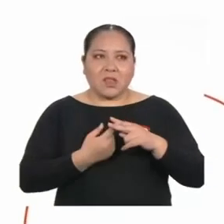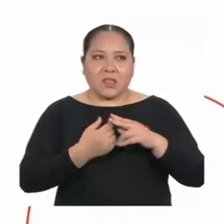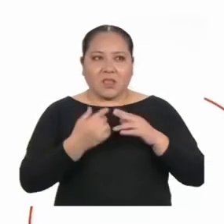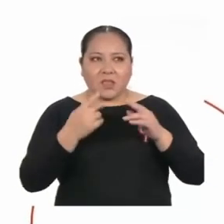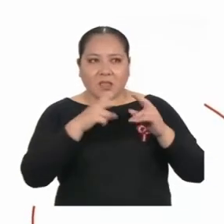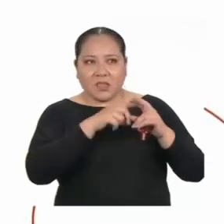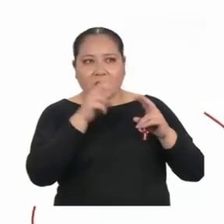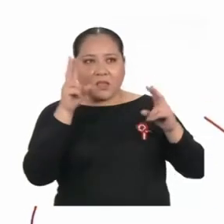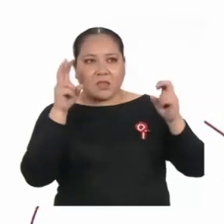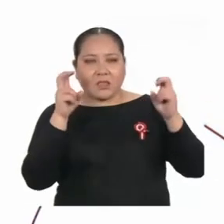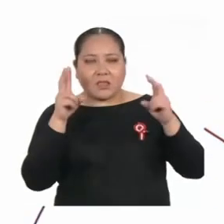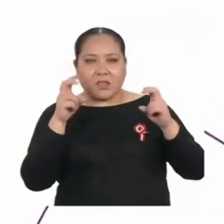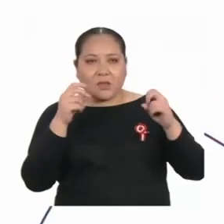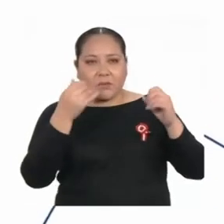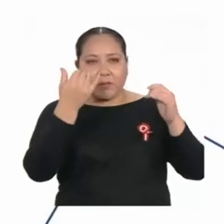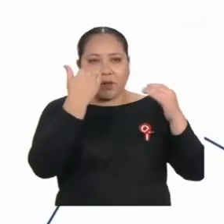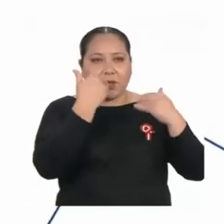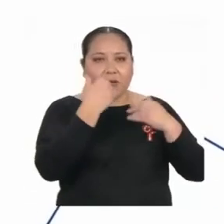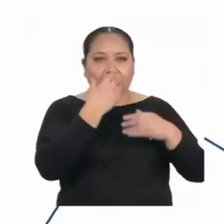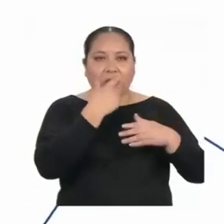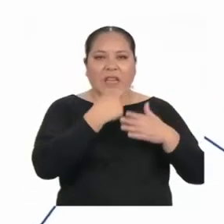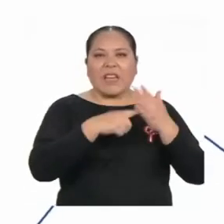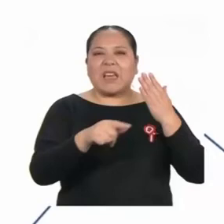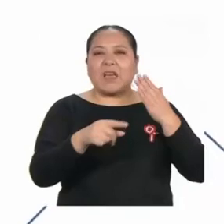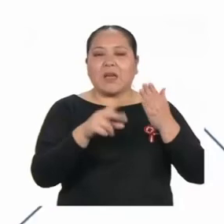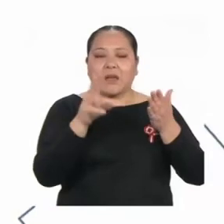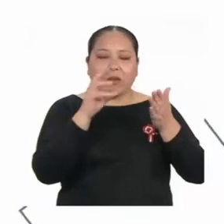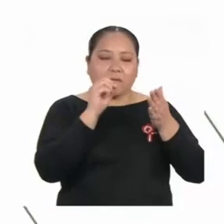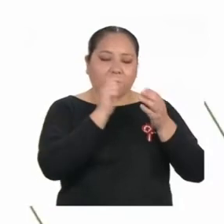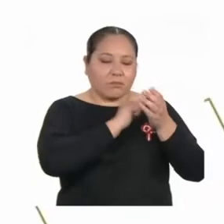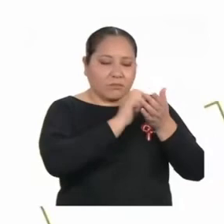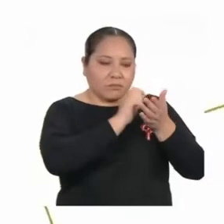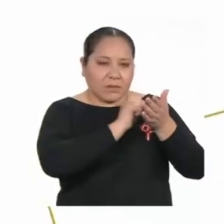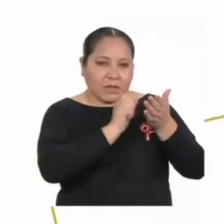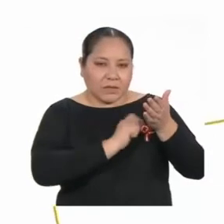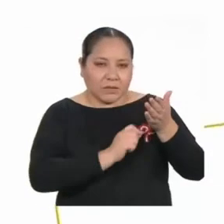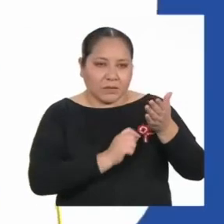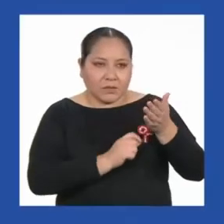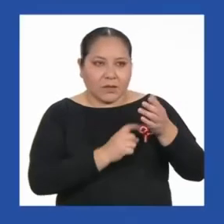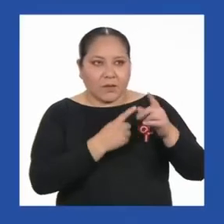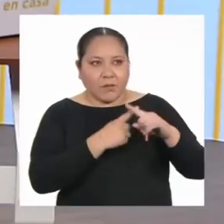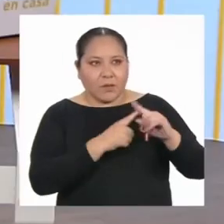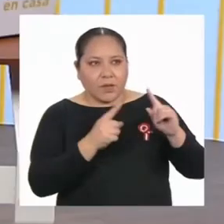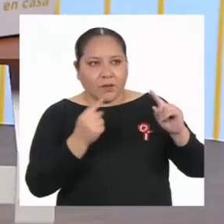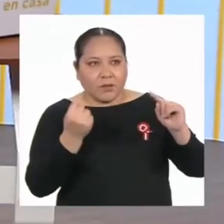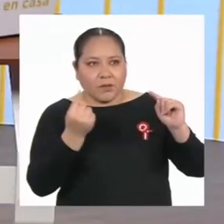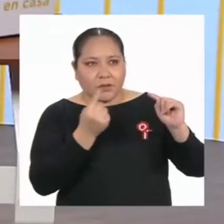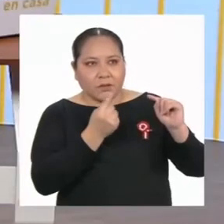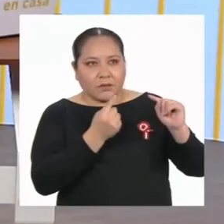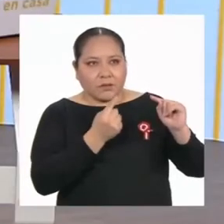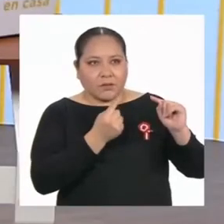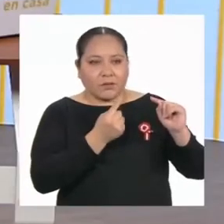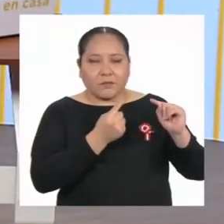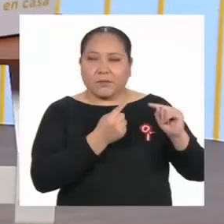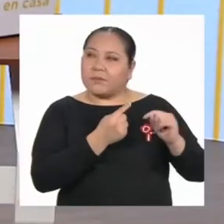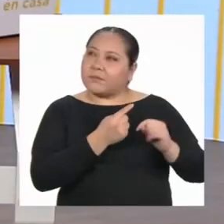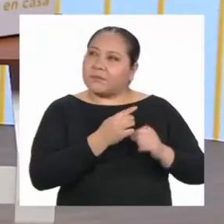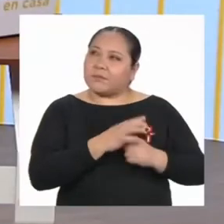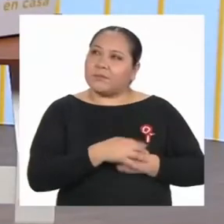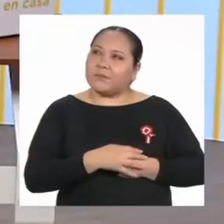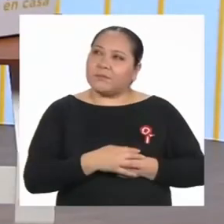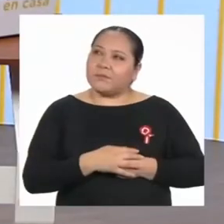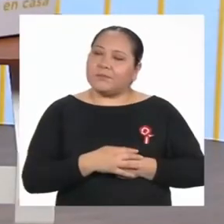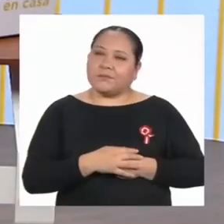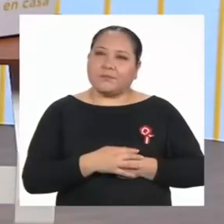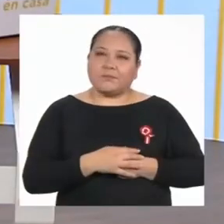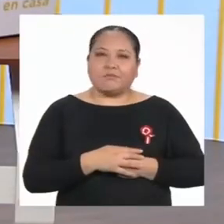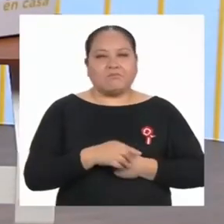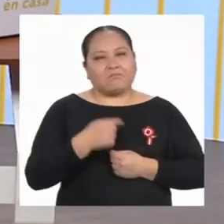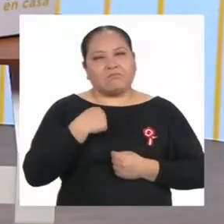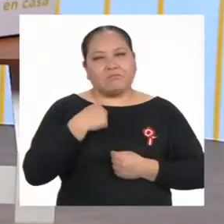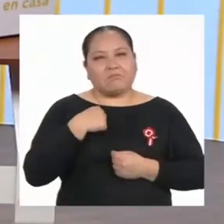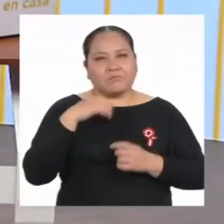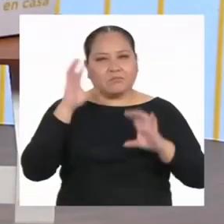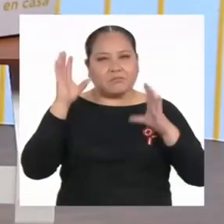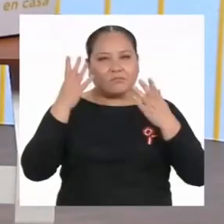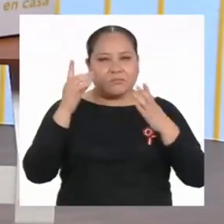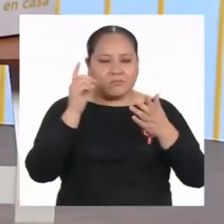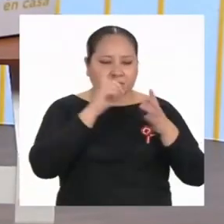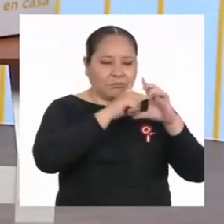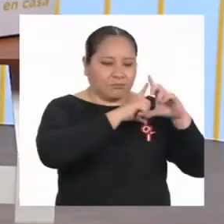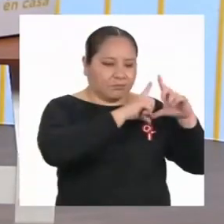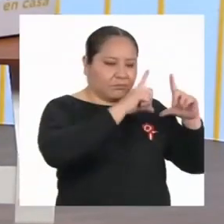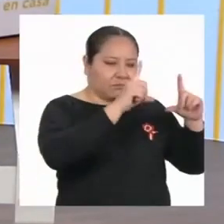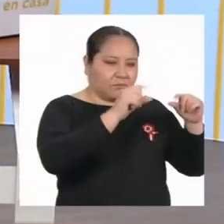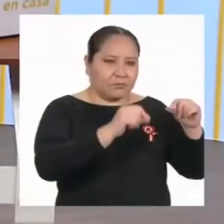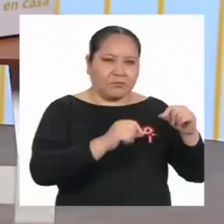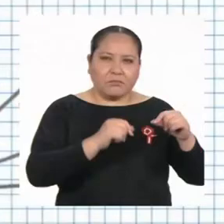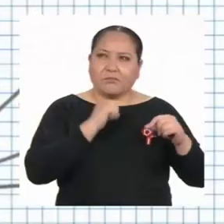que se va a desarrollar a lo largo de lo escrito. Sin embargo, en este caso, me parece que el texto